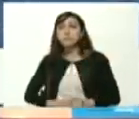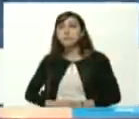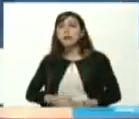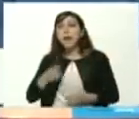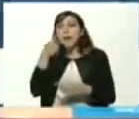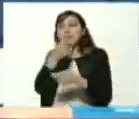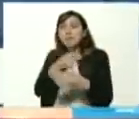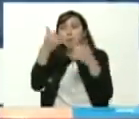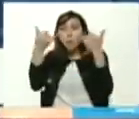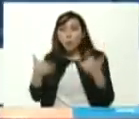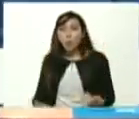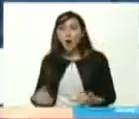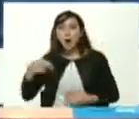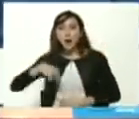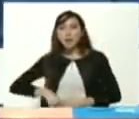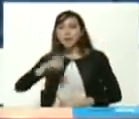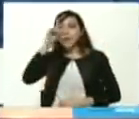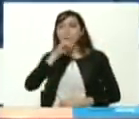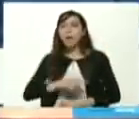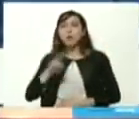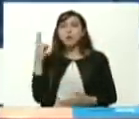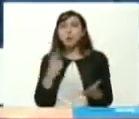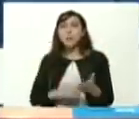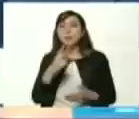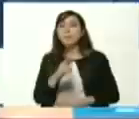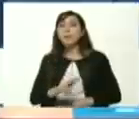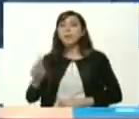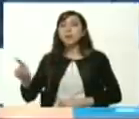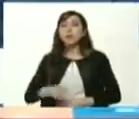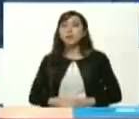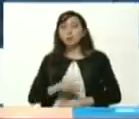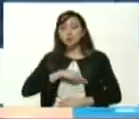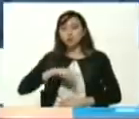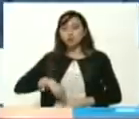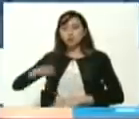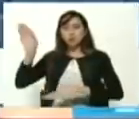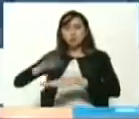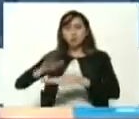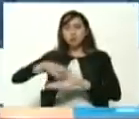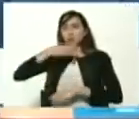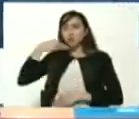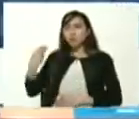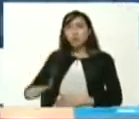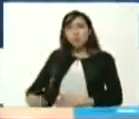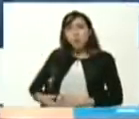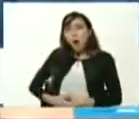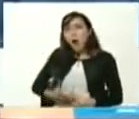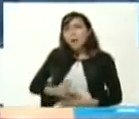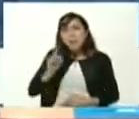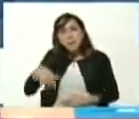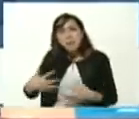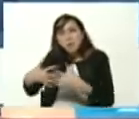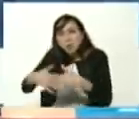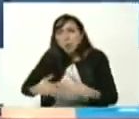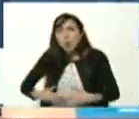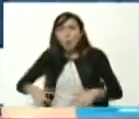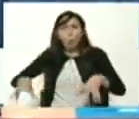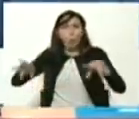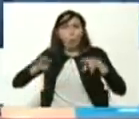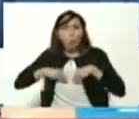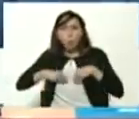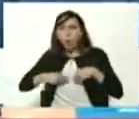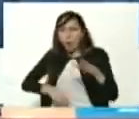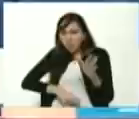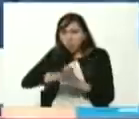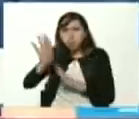que se están graduando en este año 2021 de igual forma estamos convocando a la juventud a asumir la industria a asumir la productividad